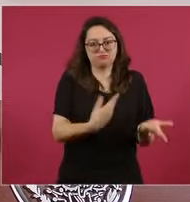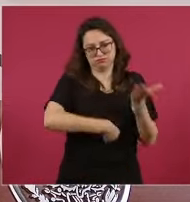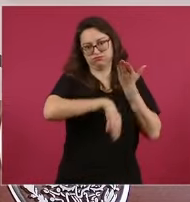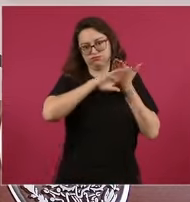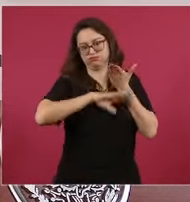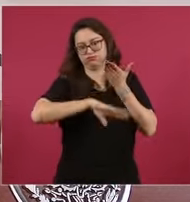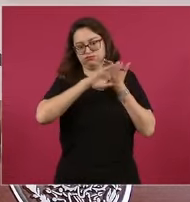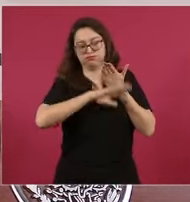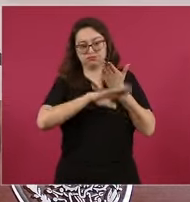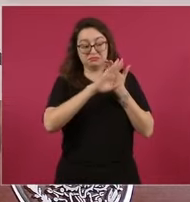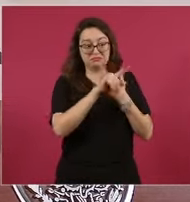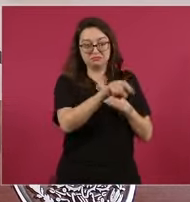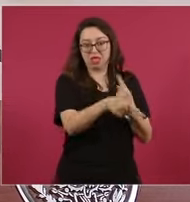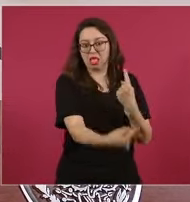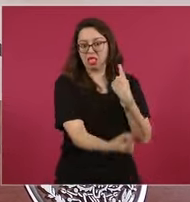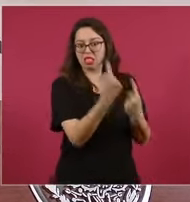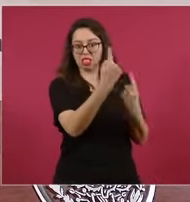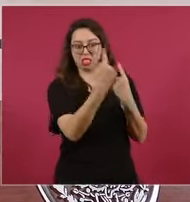Si no